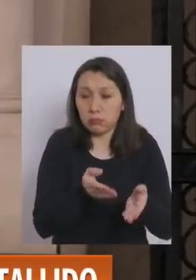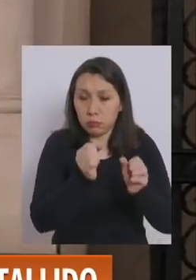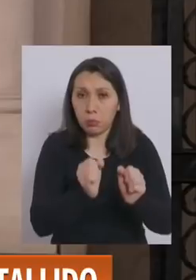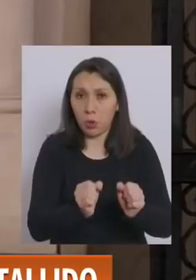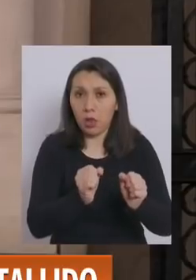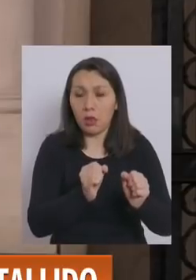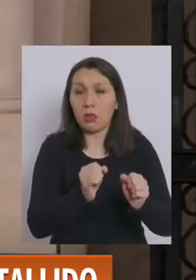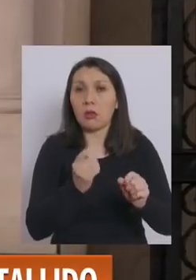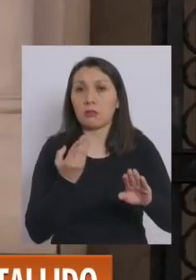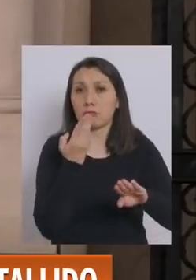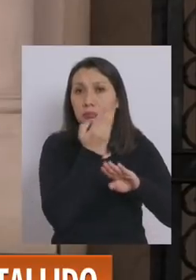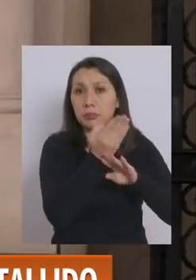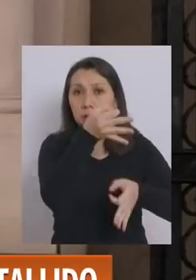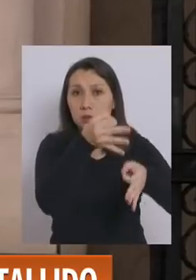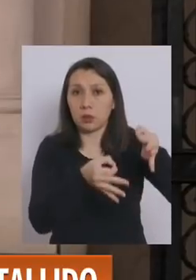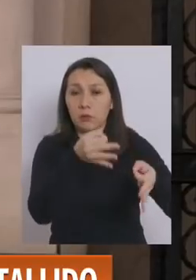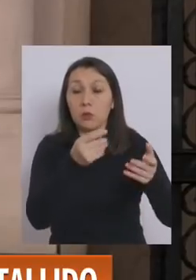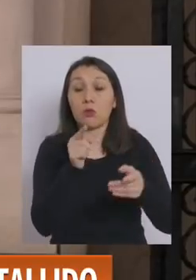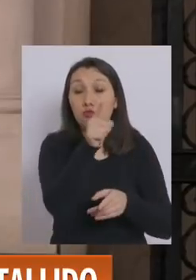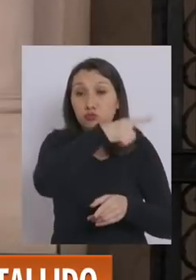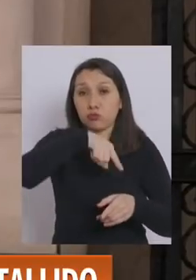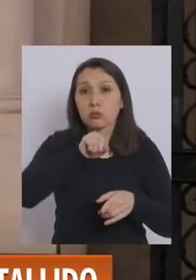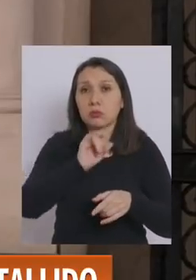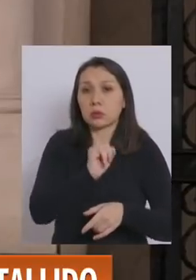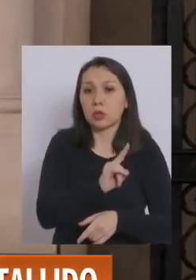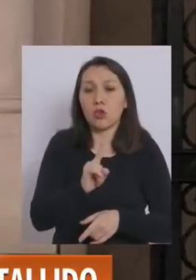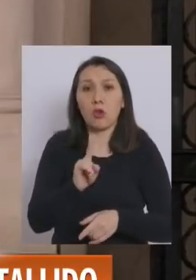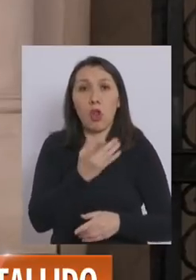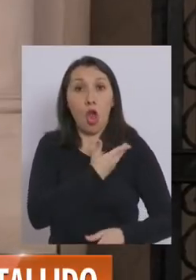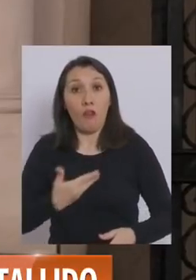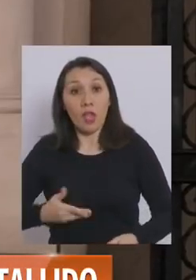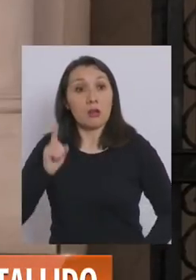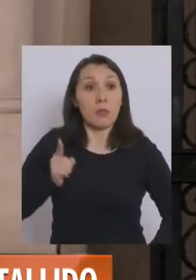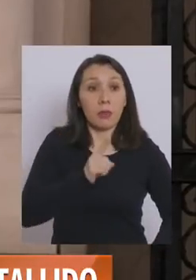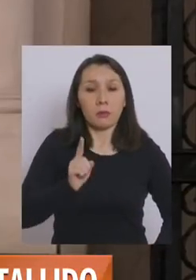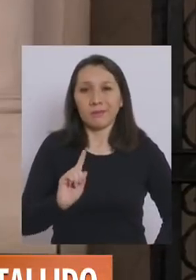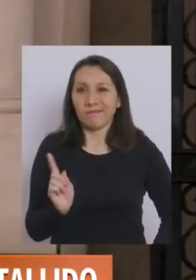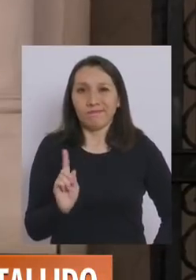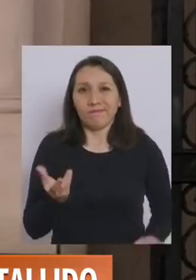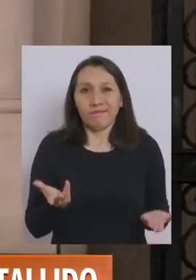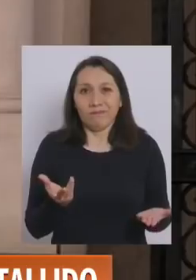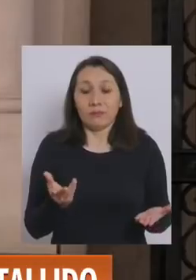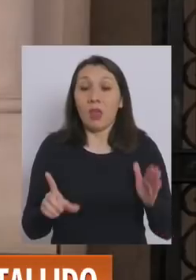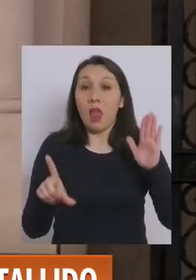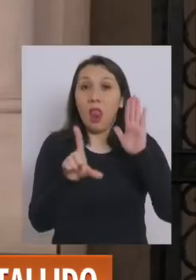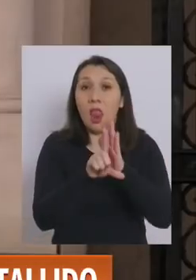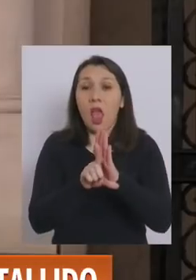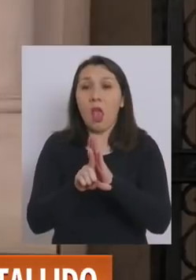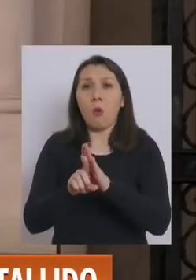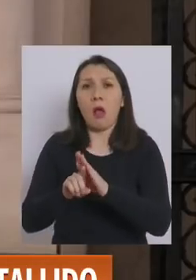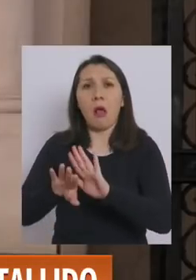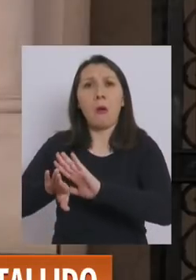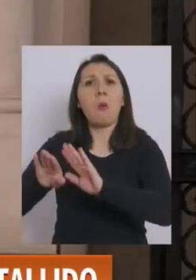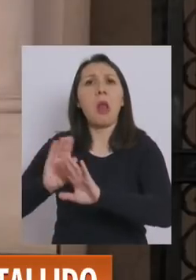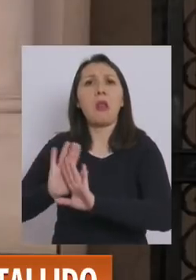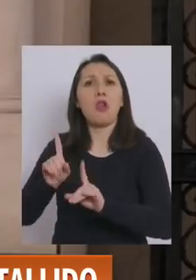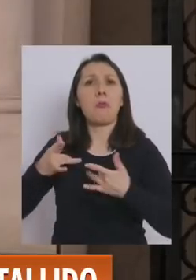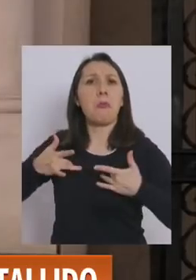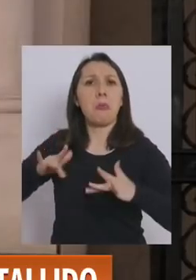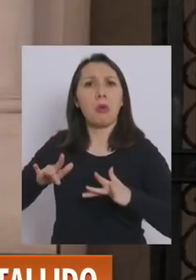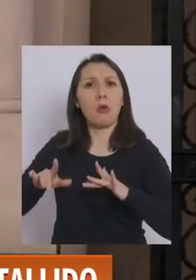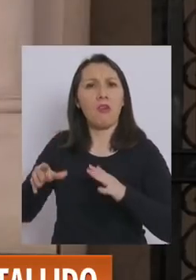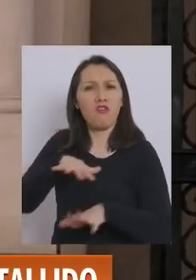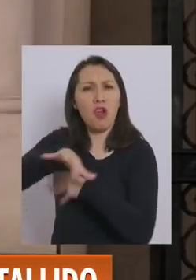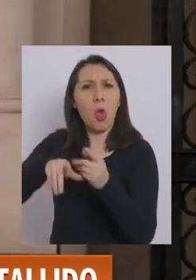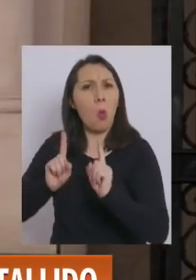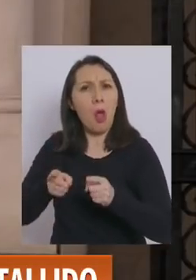Se puede recurrir a los tribunales porque son ellos quienes deciden y no decide el gobierno. Por tanto, una ley de impunidad frente a la violencia es